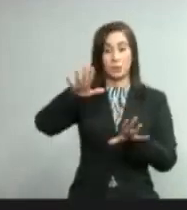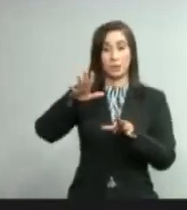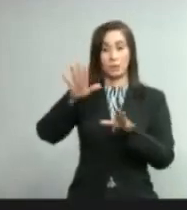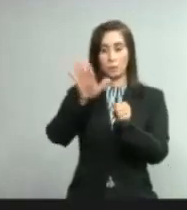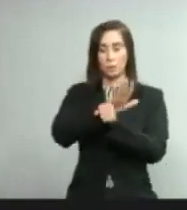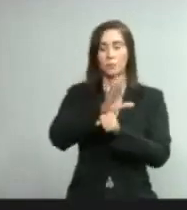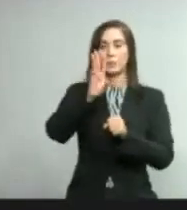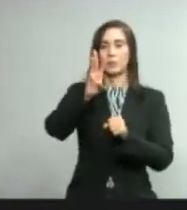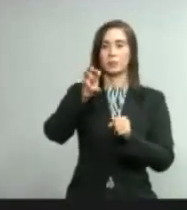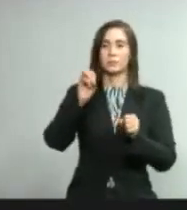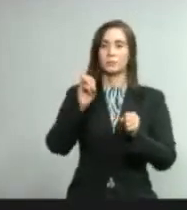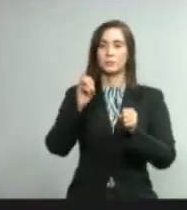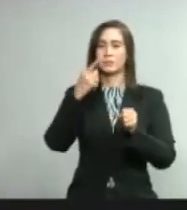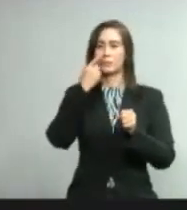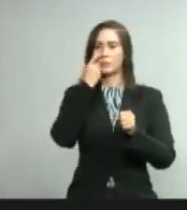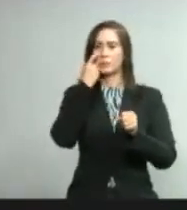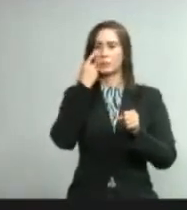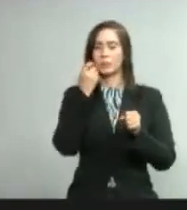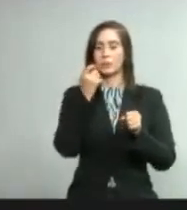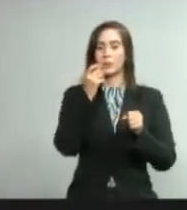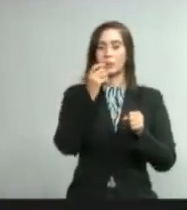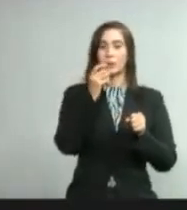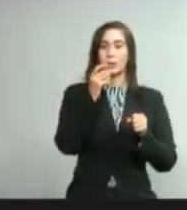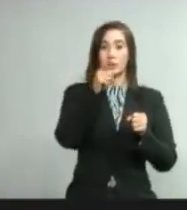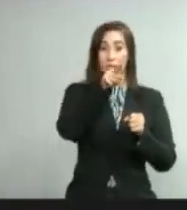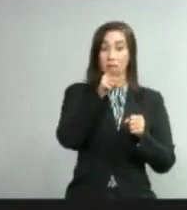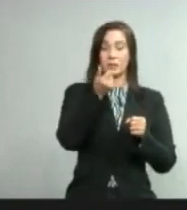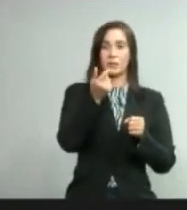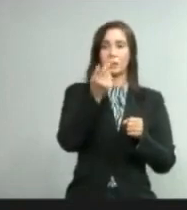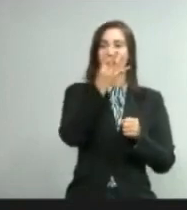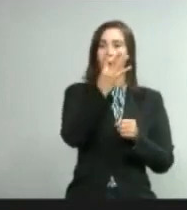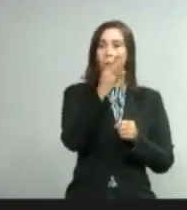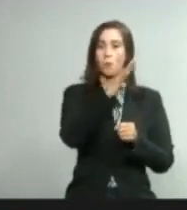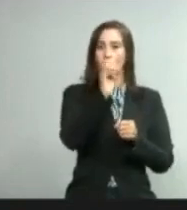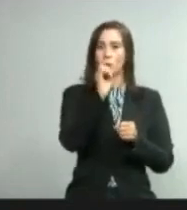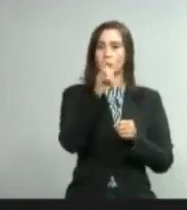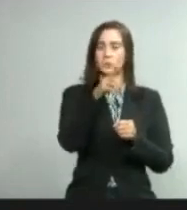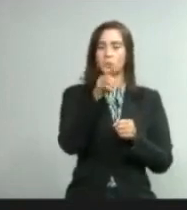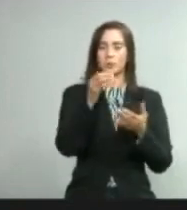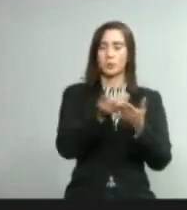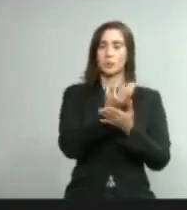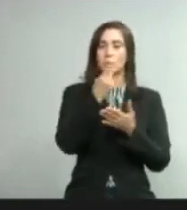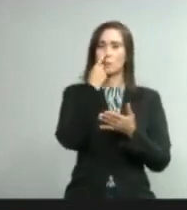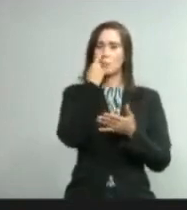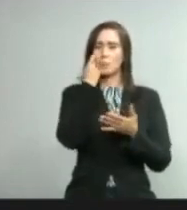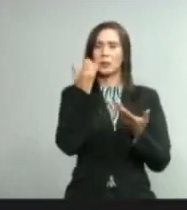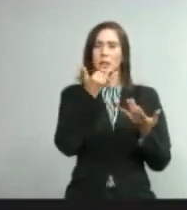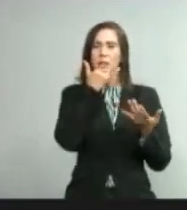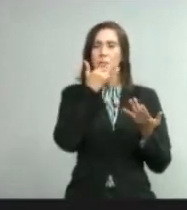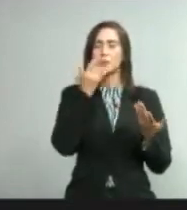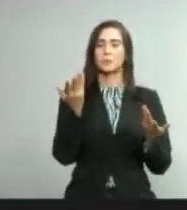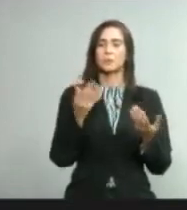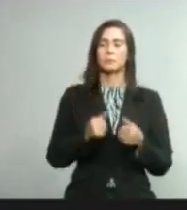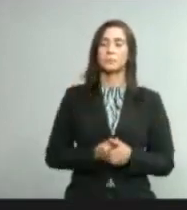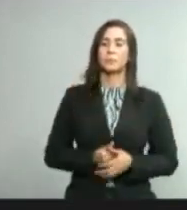solamente 400 nuevas se hicieron ese día. Y queremos saber qué pasó ahí. Muchas gracias, ministro. Buenos días.